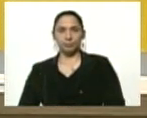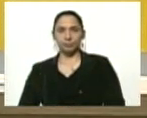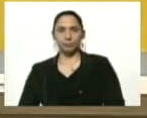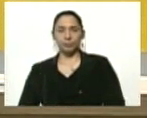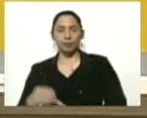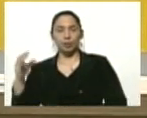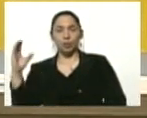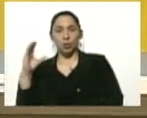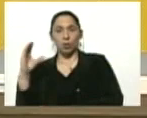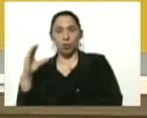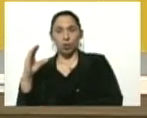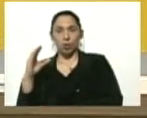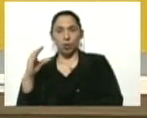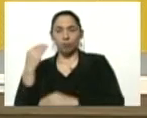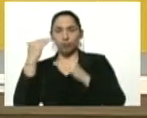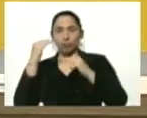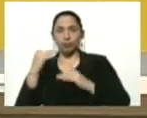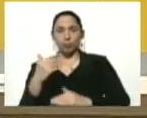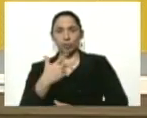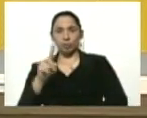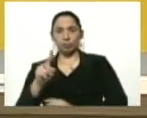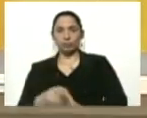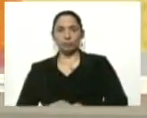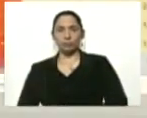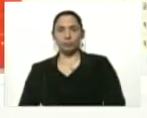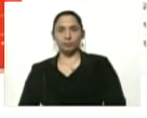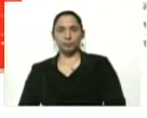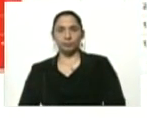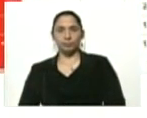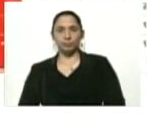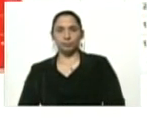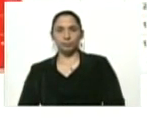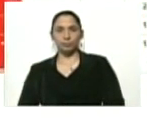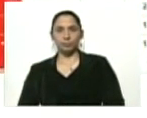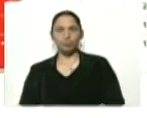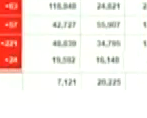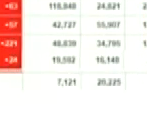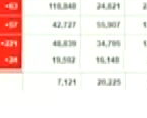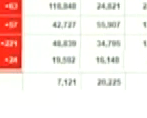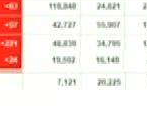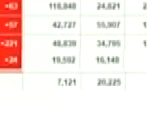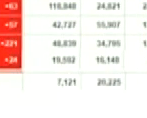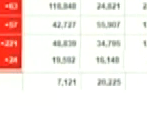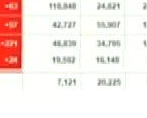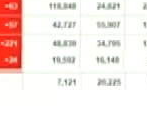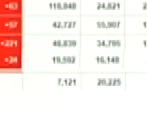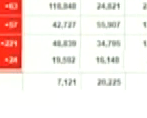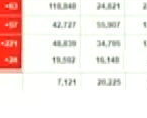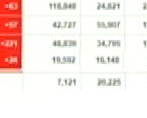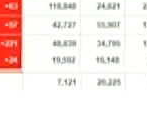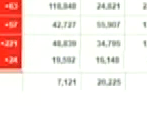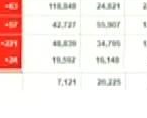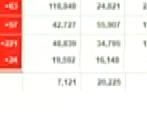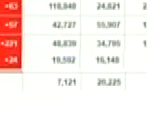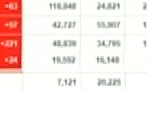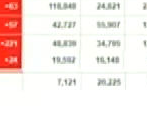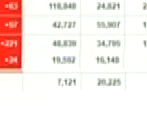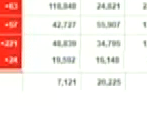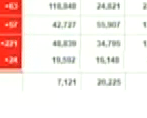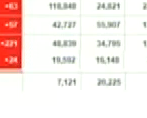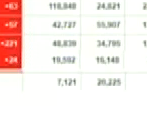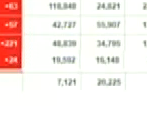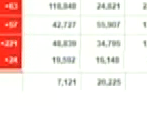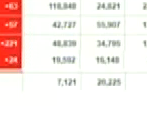Colombia en el puesto treinta y uno ustedes saben que recientemente hubo una reunión de los gobiernos de estos